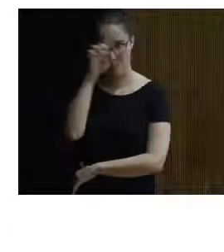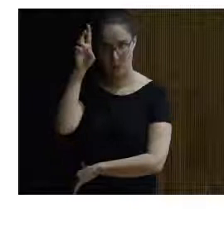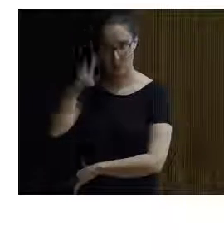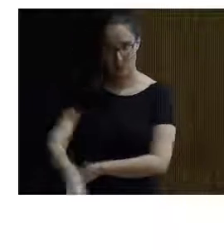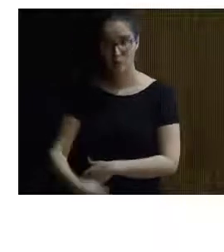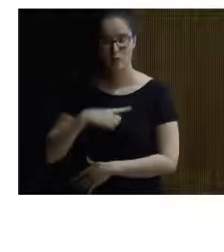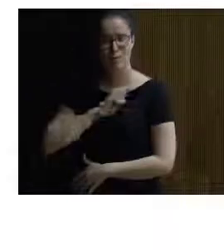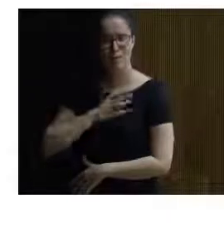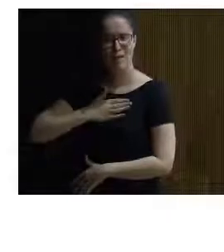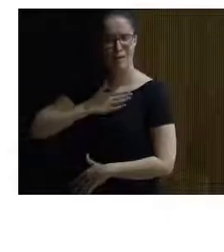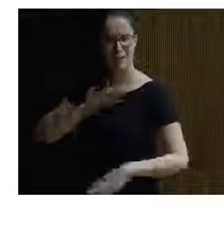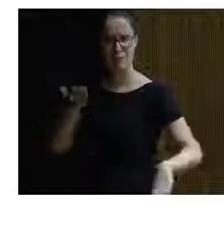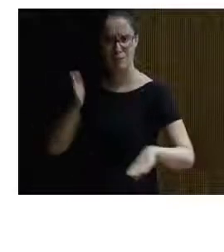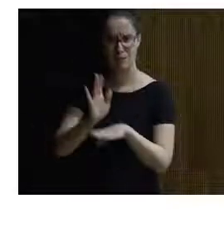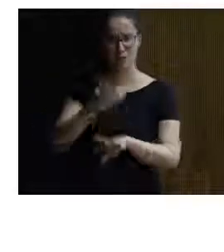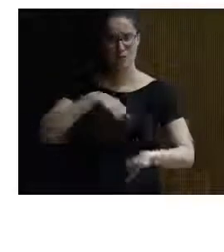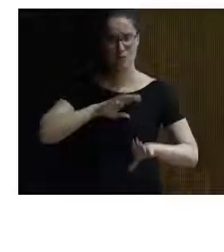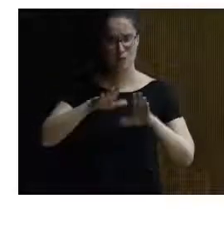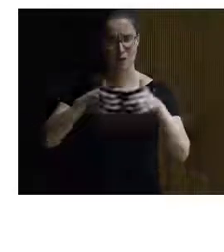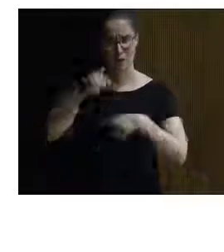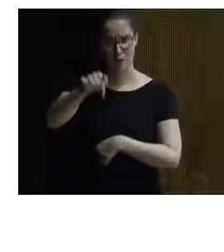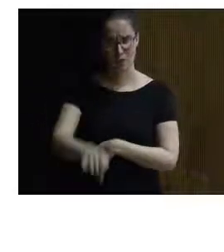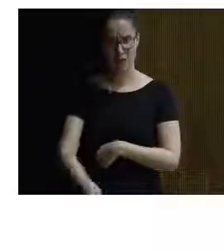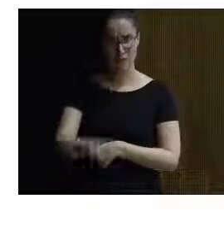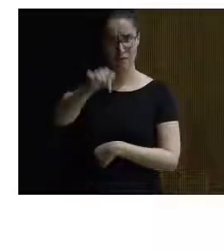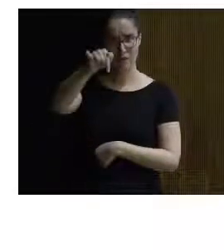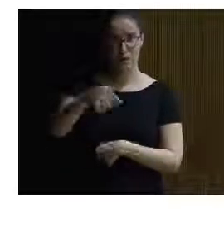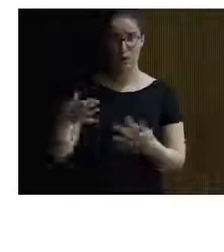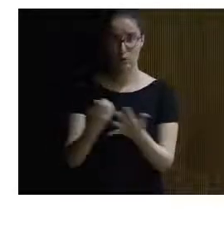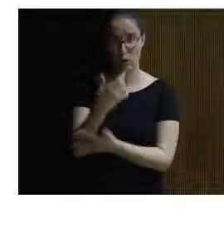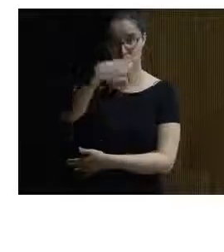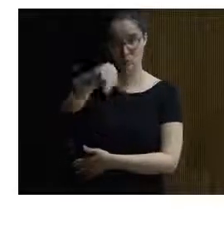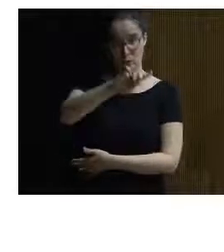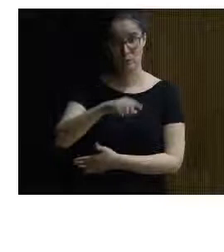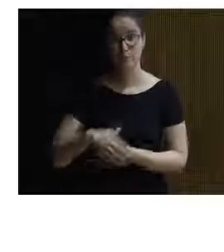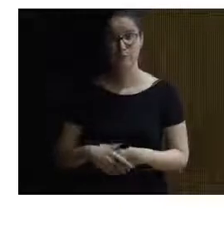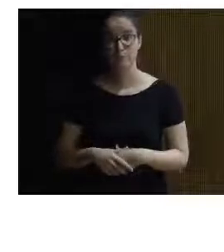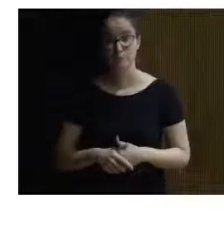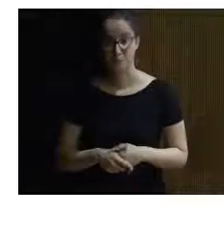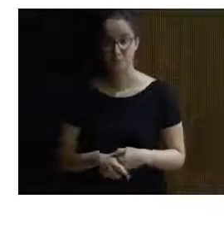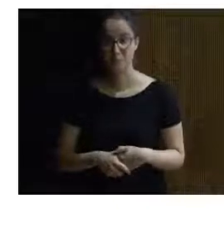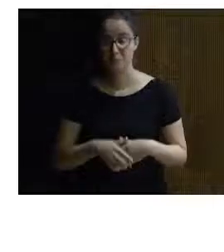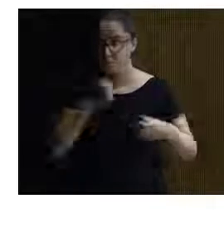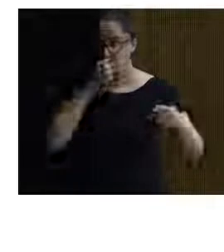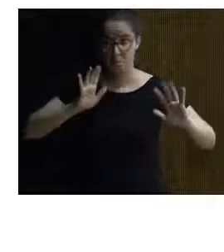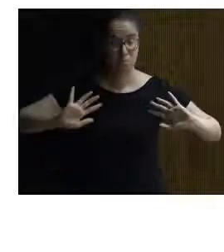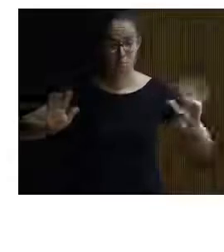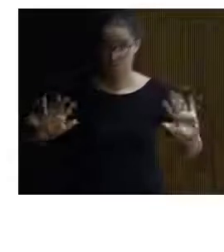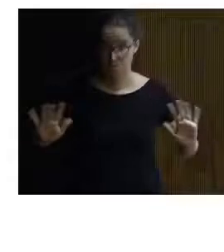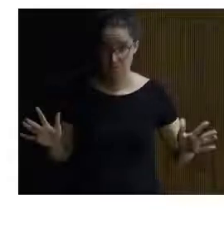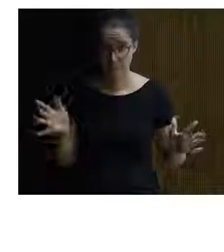encantados de poder presentar nuestro equipamiento aquí a todos a todos vosotros y bueno sin más